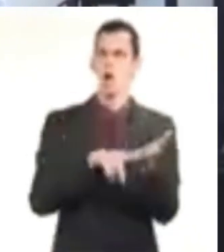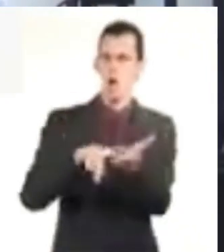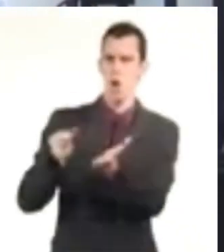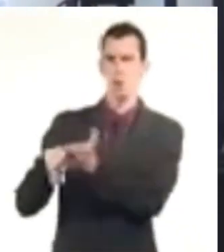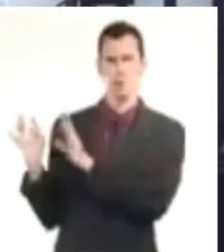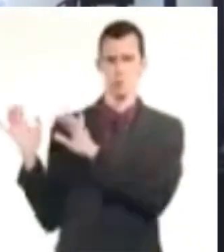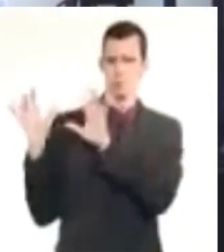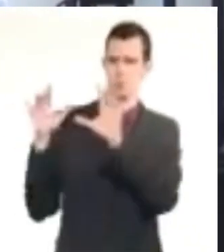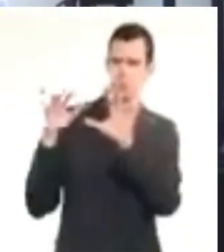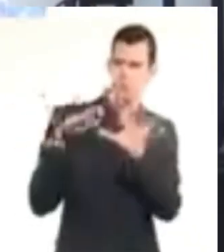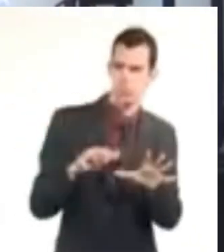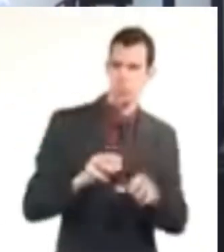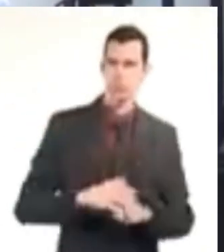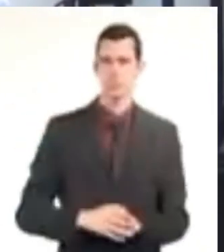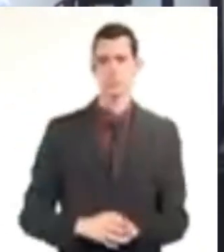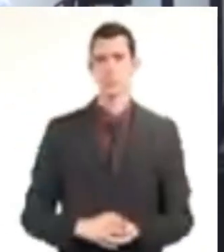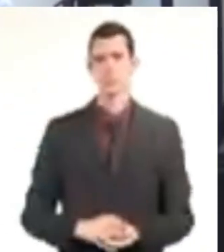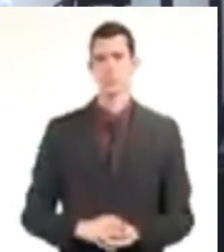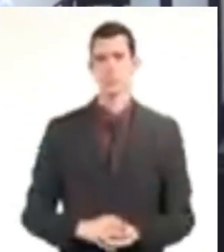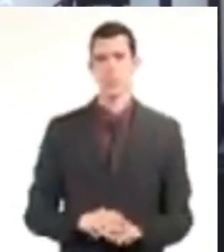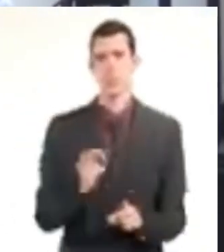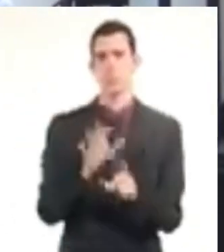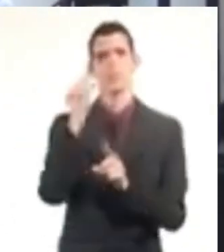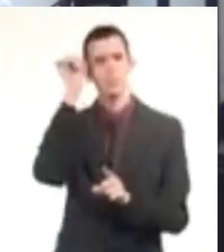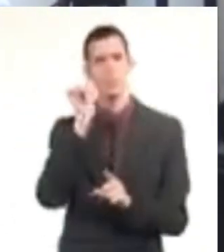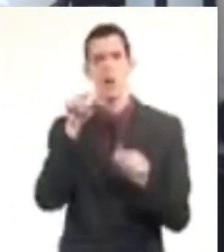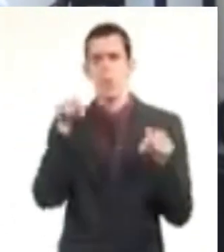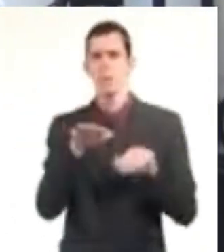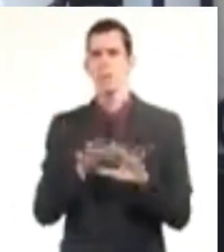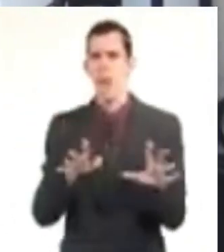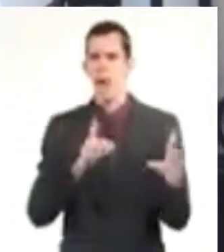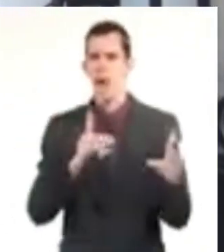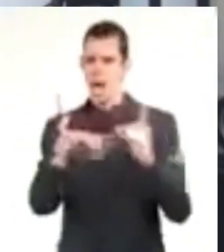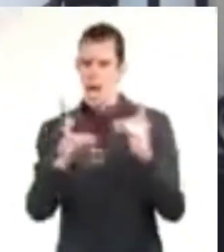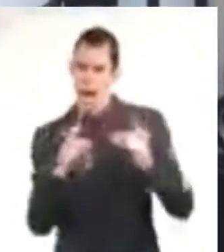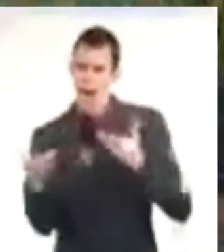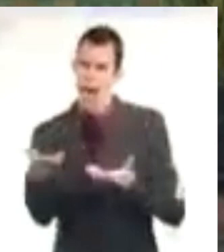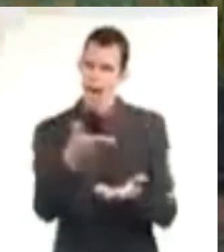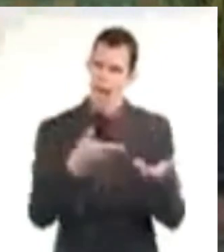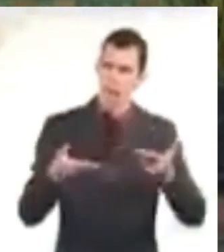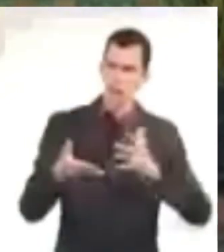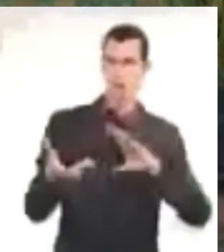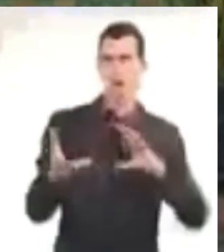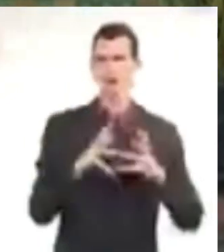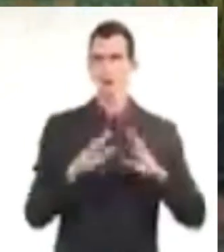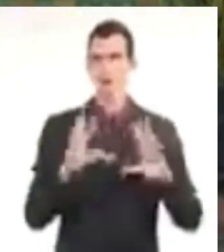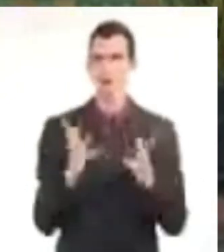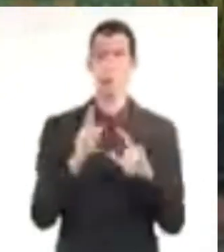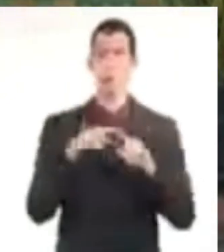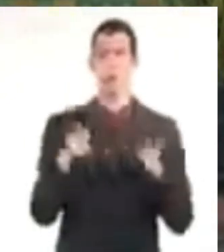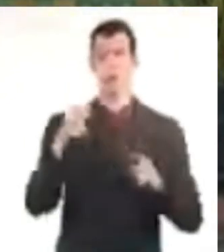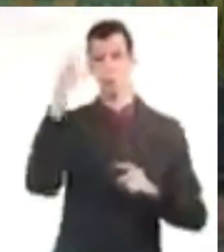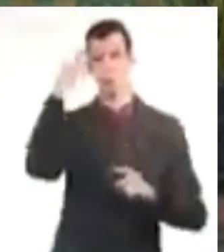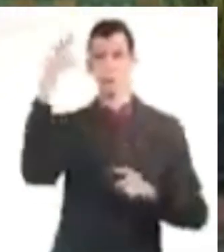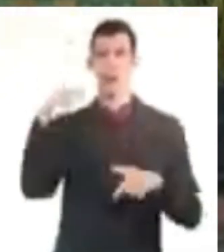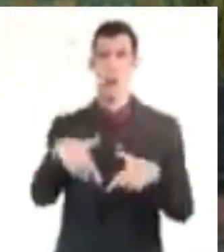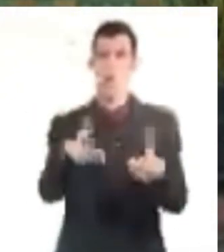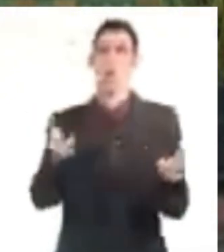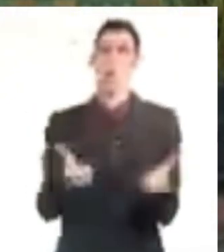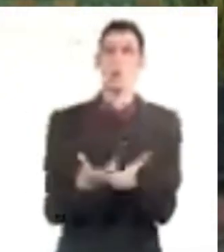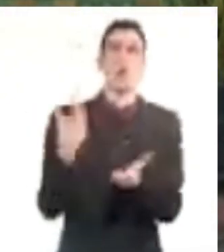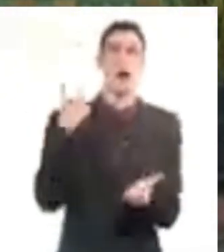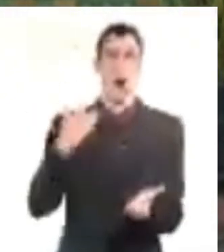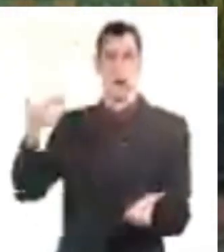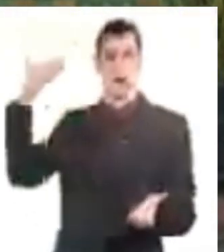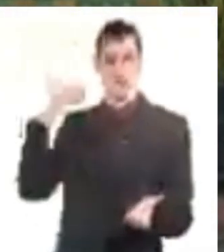Con tantos colegas de género, ya era porque hubieran hecho una polina y se la llevaran. Yo le mandé un mensaje a diosa por Instagram y le dije